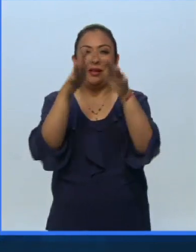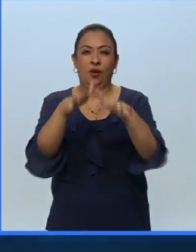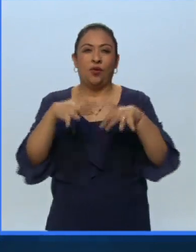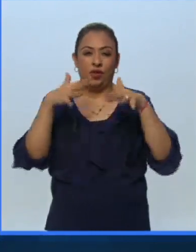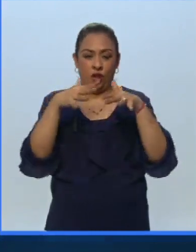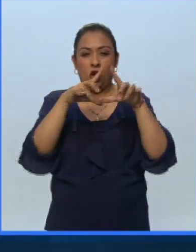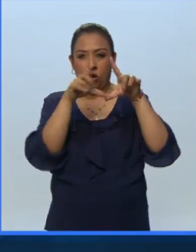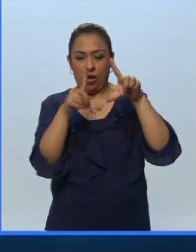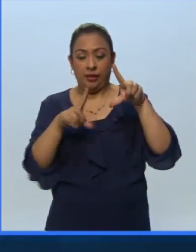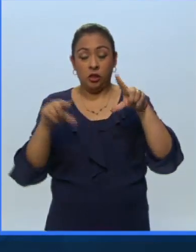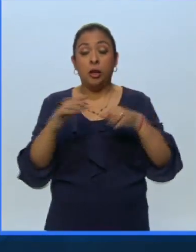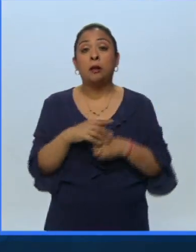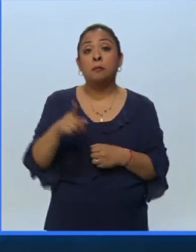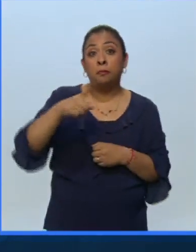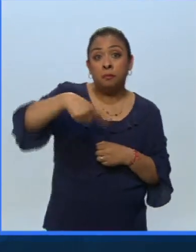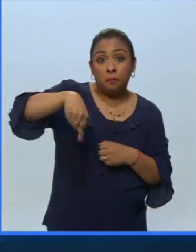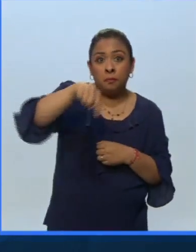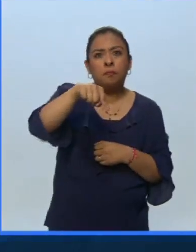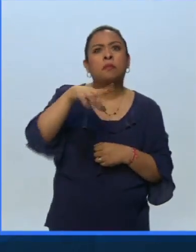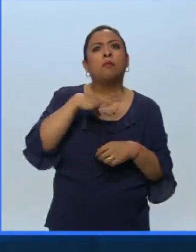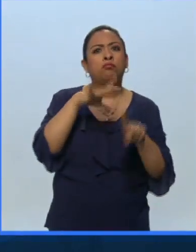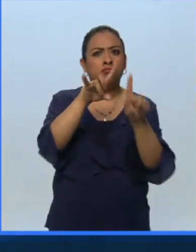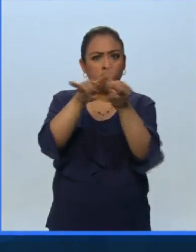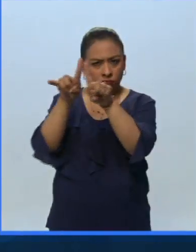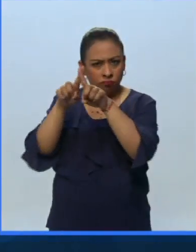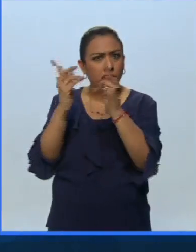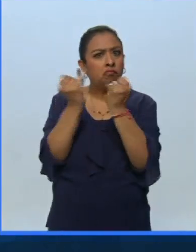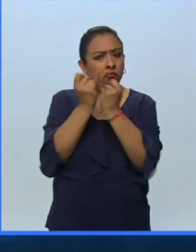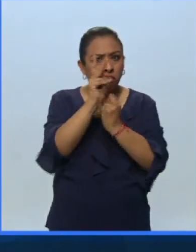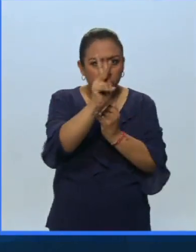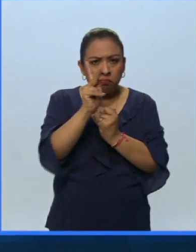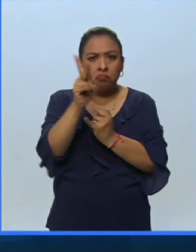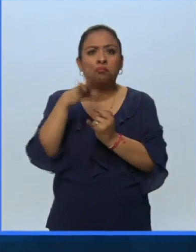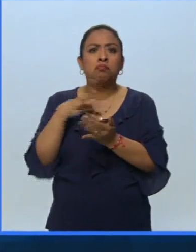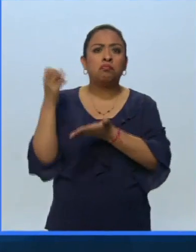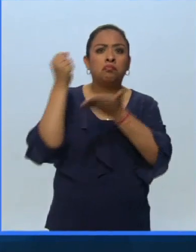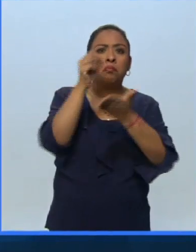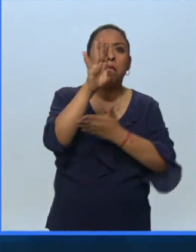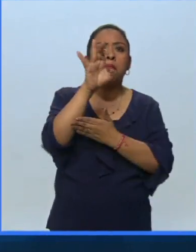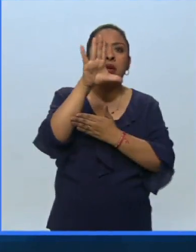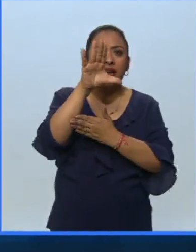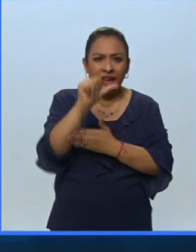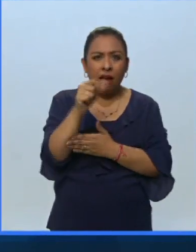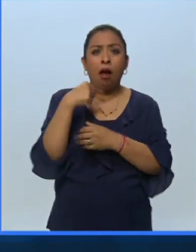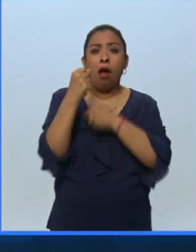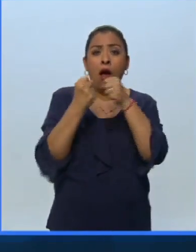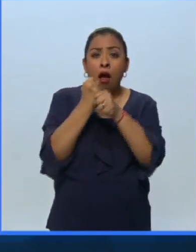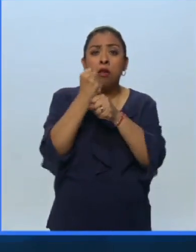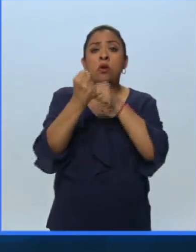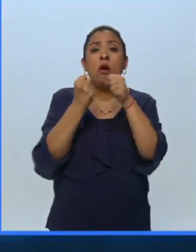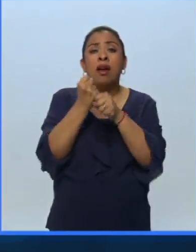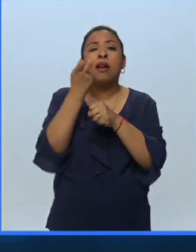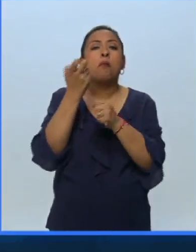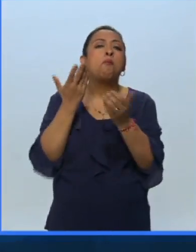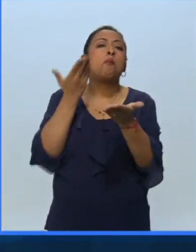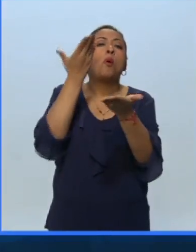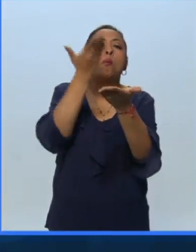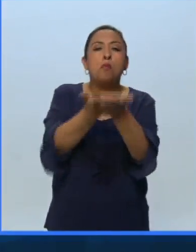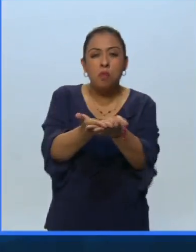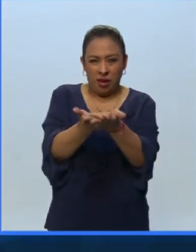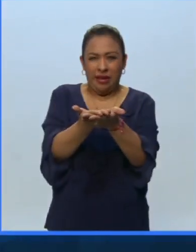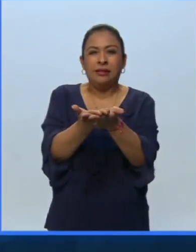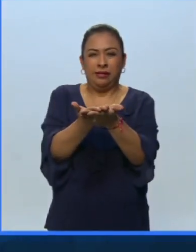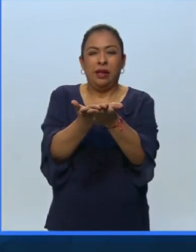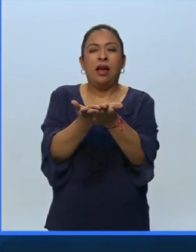Nacional como ellos hay muchos otros que han recibido esta beca que se otorga cada año es parte de las iniciativas que